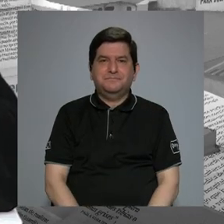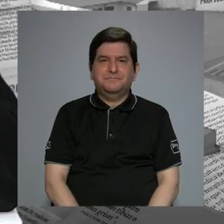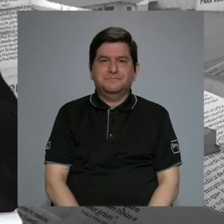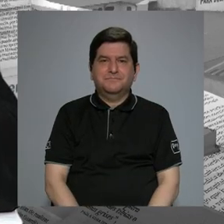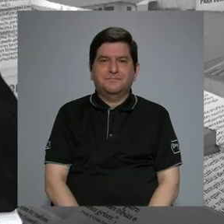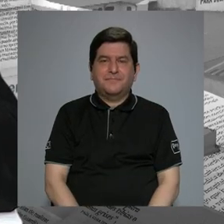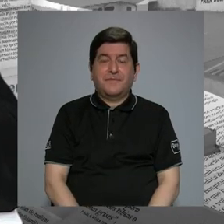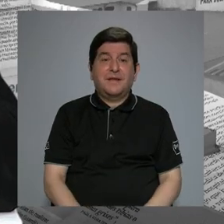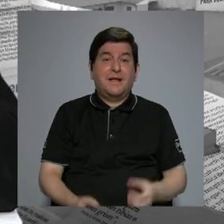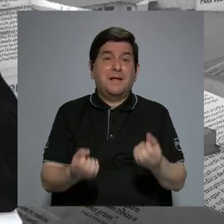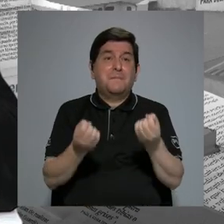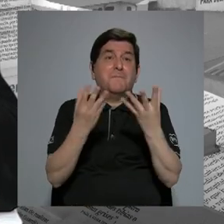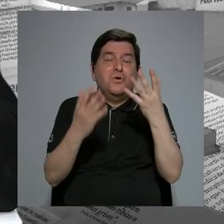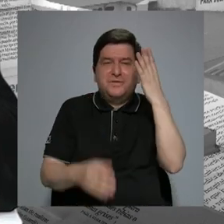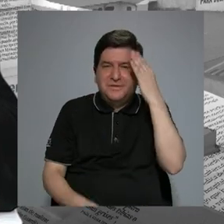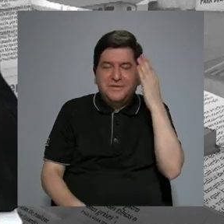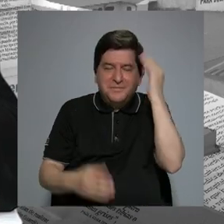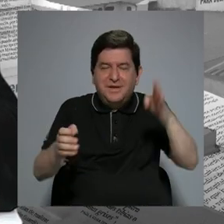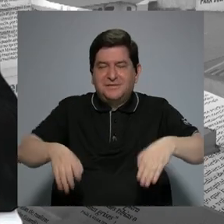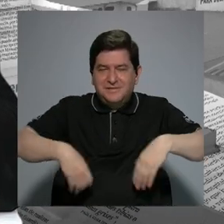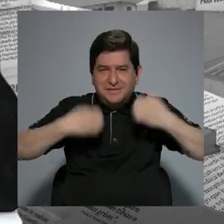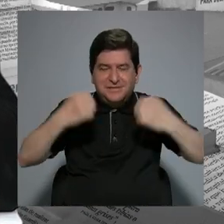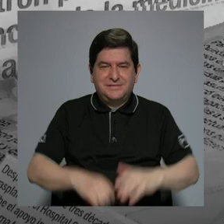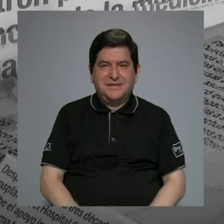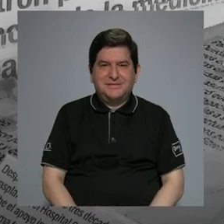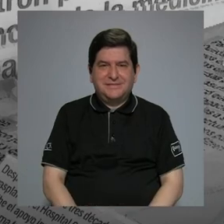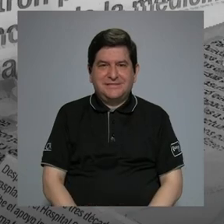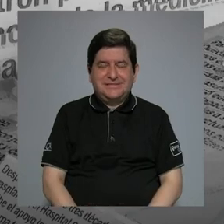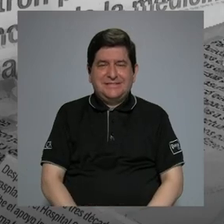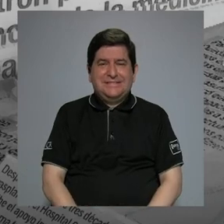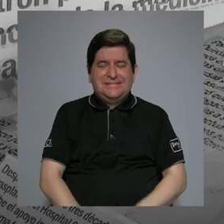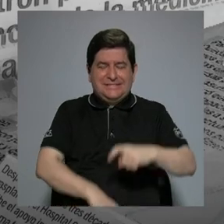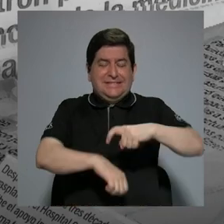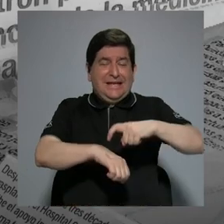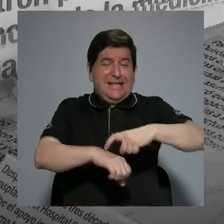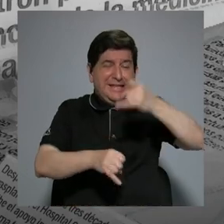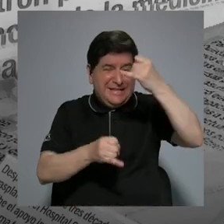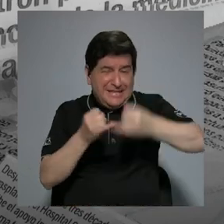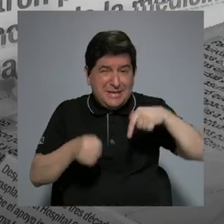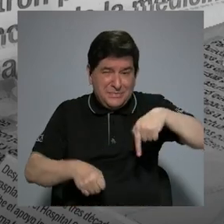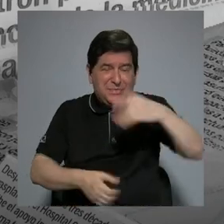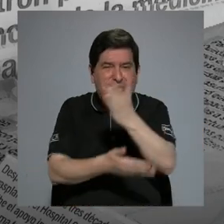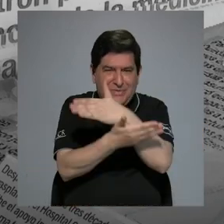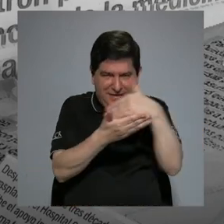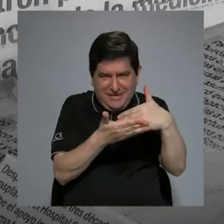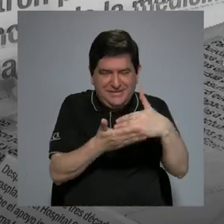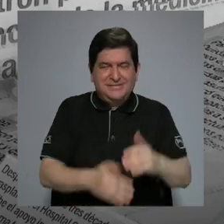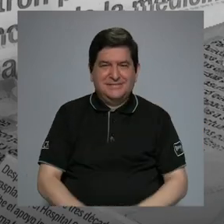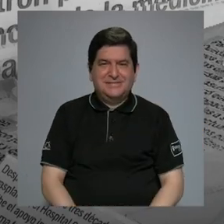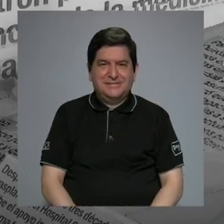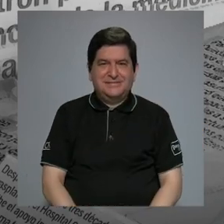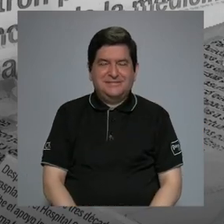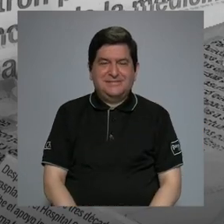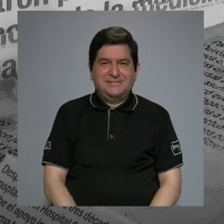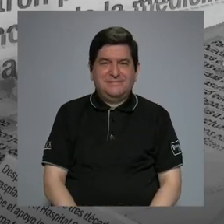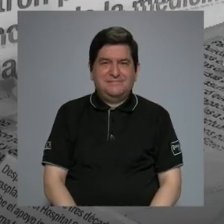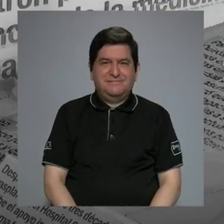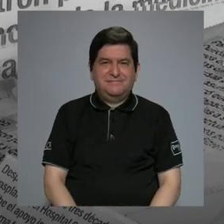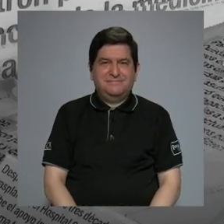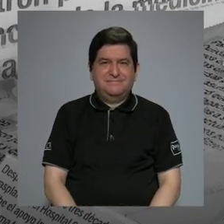de lo cual hay muchas anécdotas. Lo que pasa es que se nos está acabando el tiempo en este bloque. Y he dejado